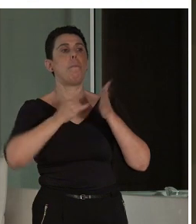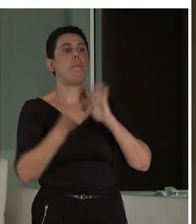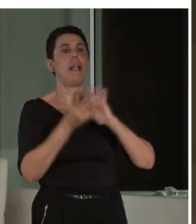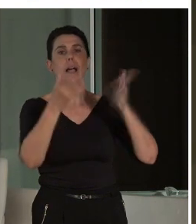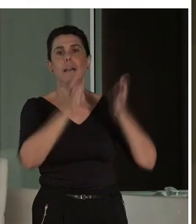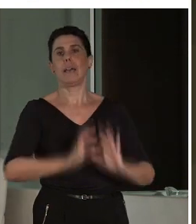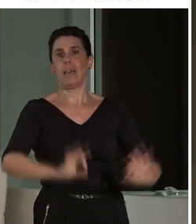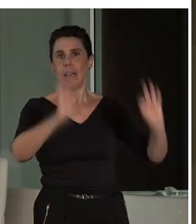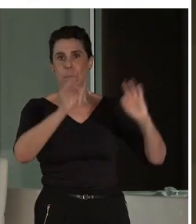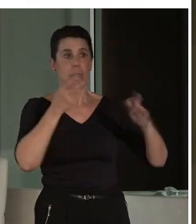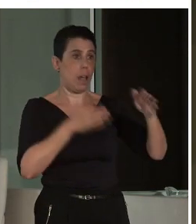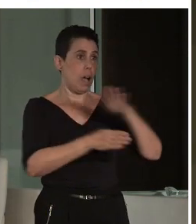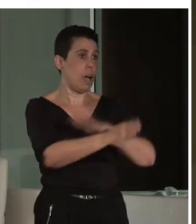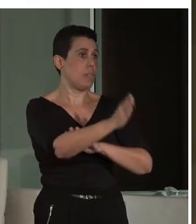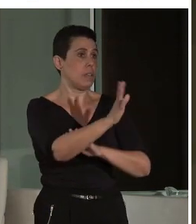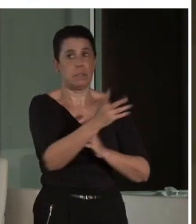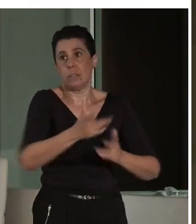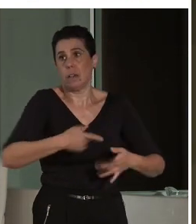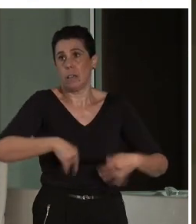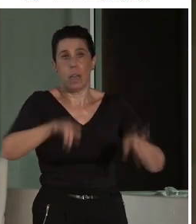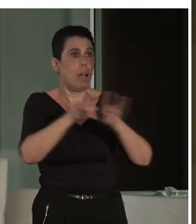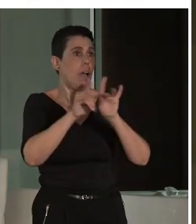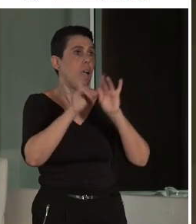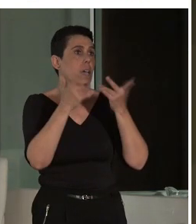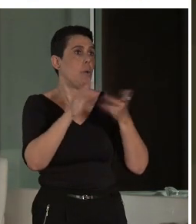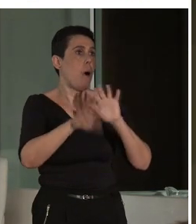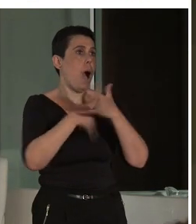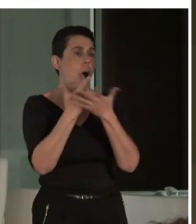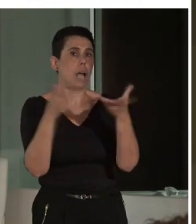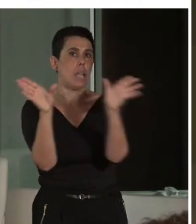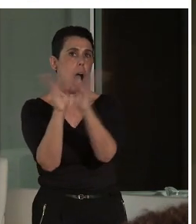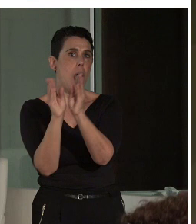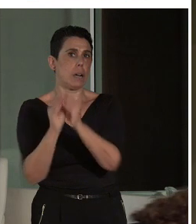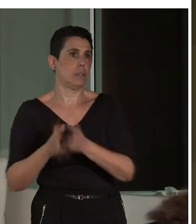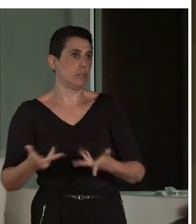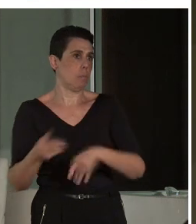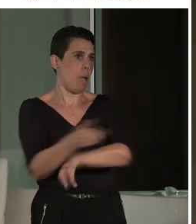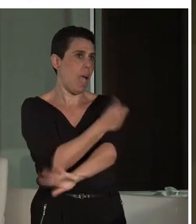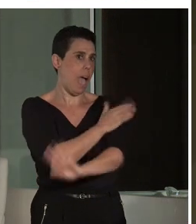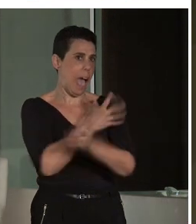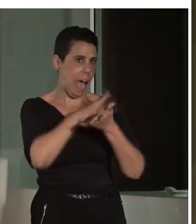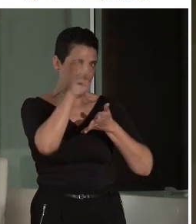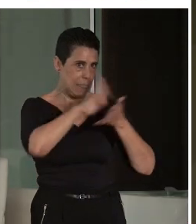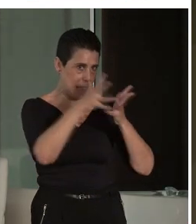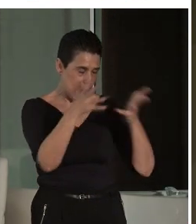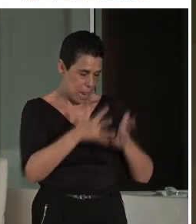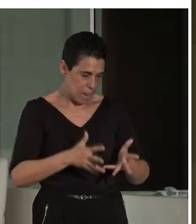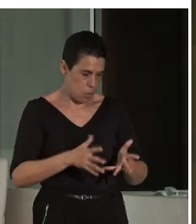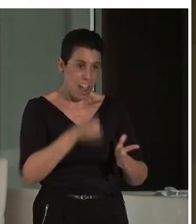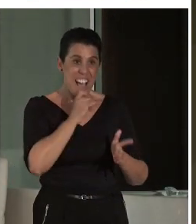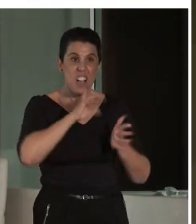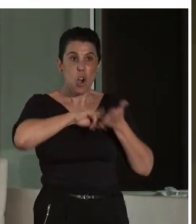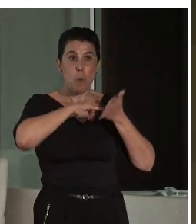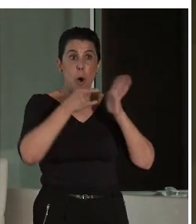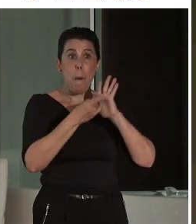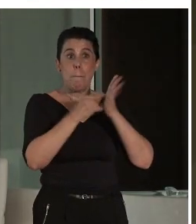Porque eso no simplificaría mucho, pero bueno, es cómo llegar a la síntesis, ¿no? ¿Cómo podemos llegar al plan especial de accesibilidad universal? Eso